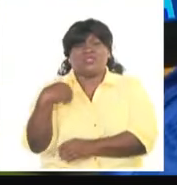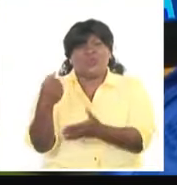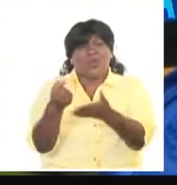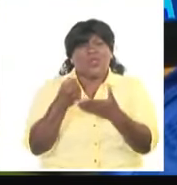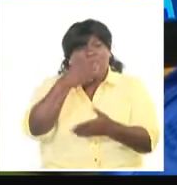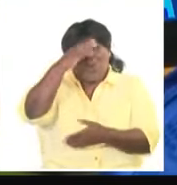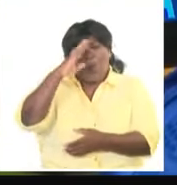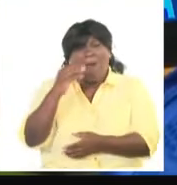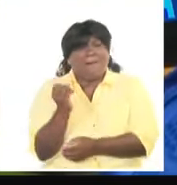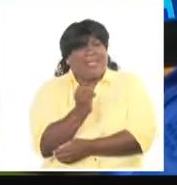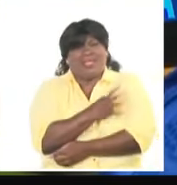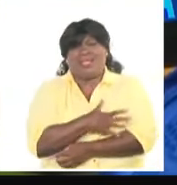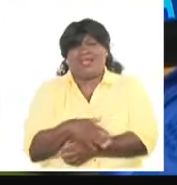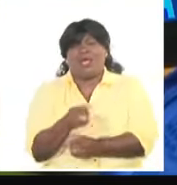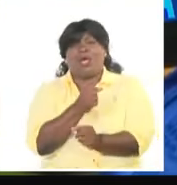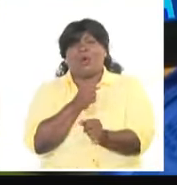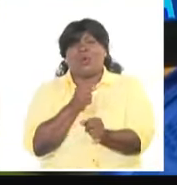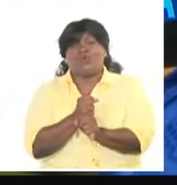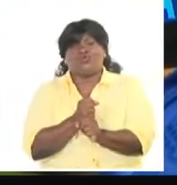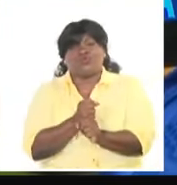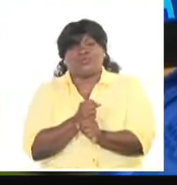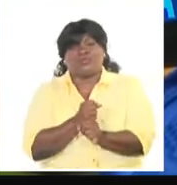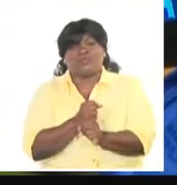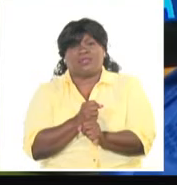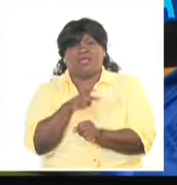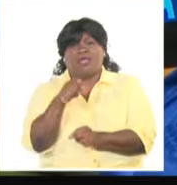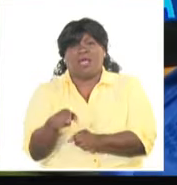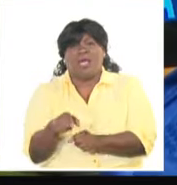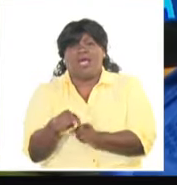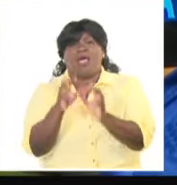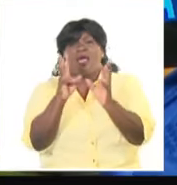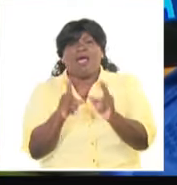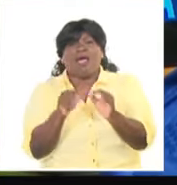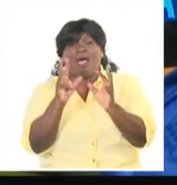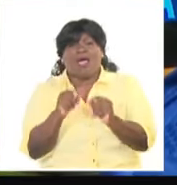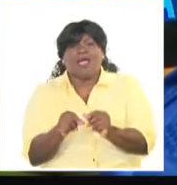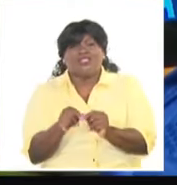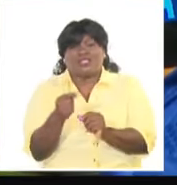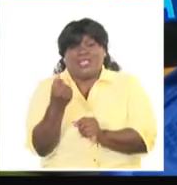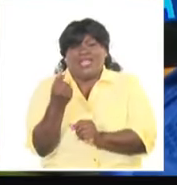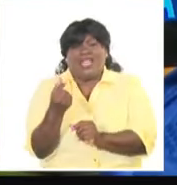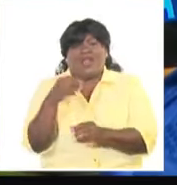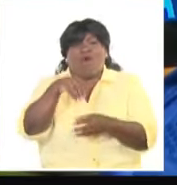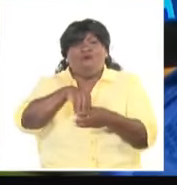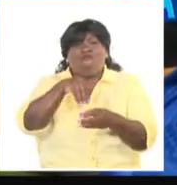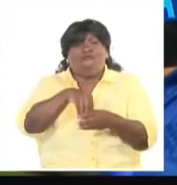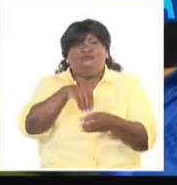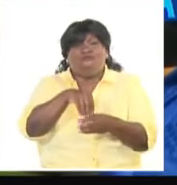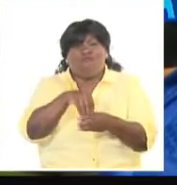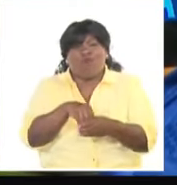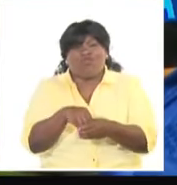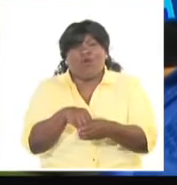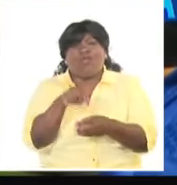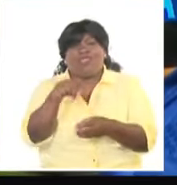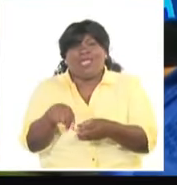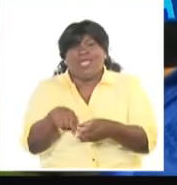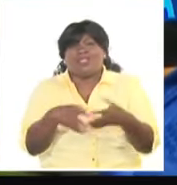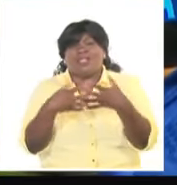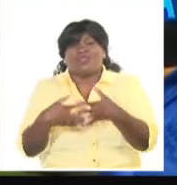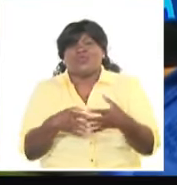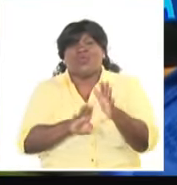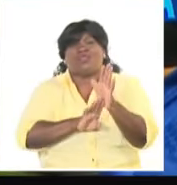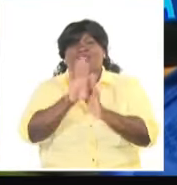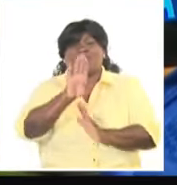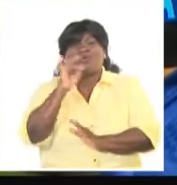Utilizan cínicamente los montos multimillonarios de fondos de la Agencia de los Estados Unidos para el Desarrollo